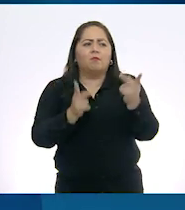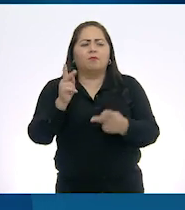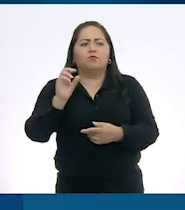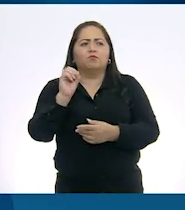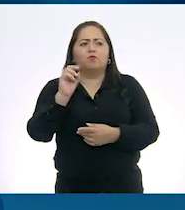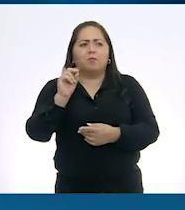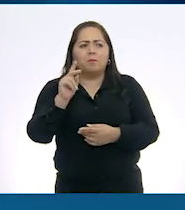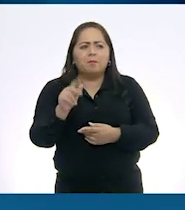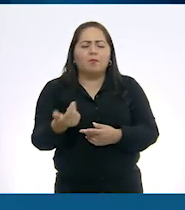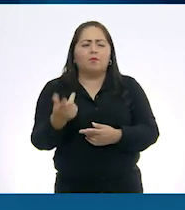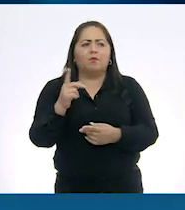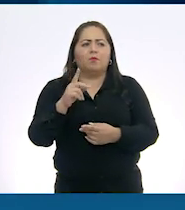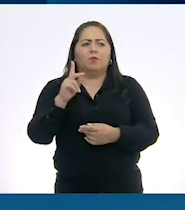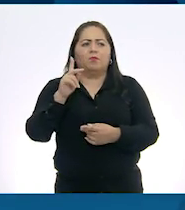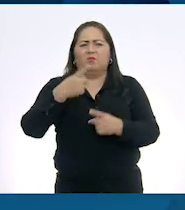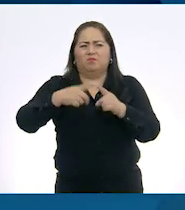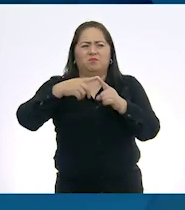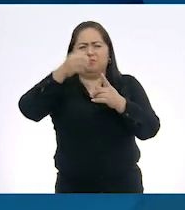sopas, puzzles,